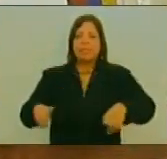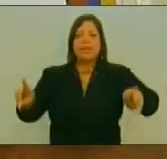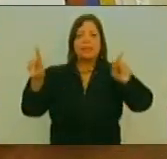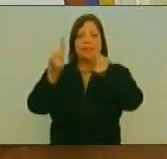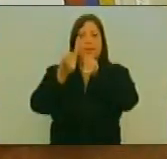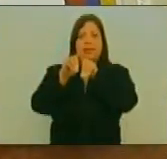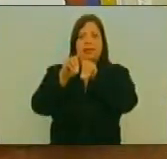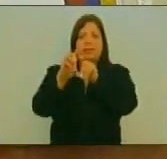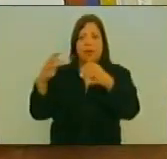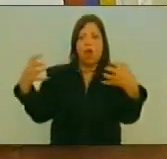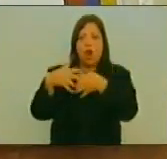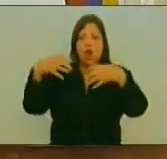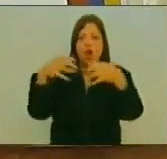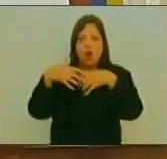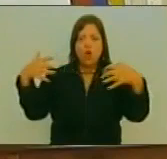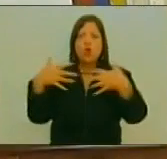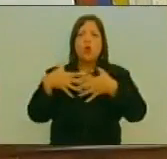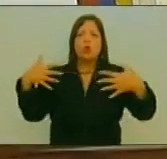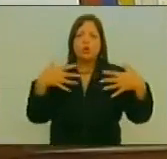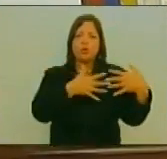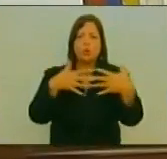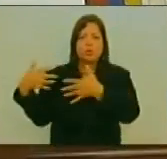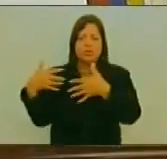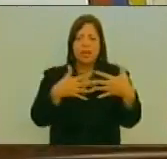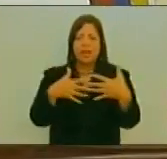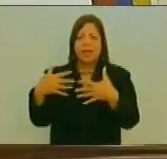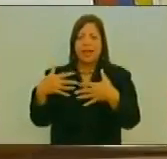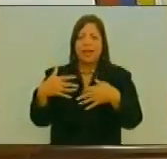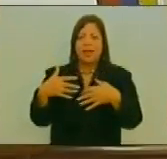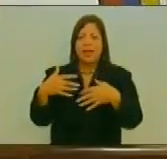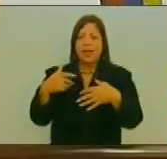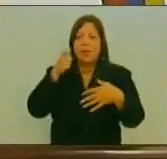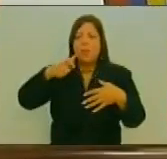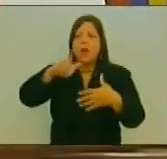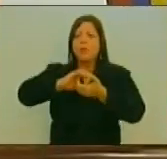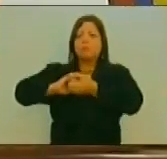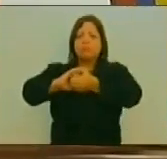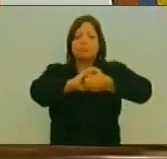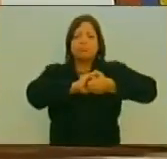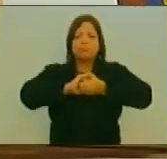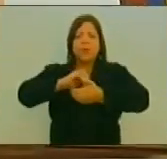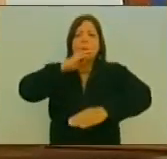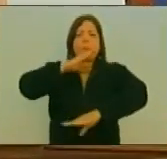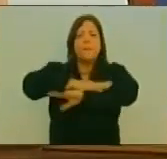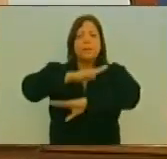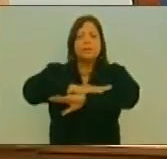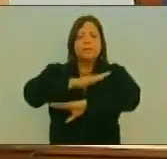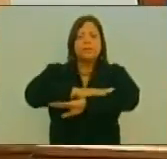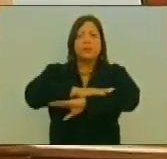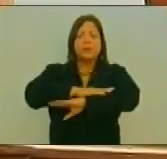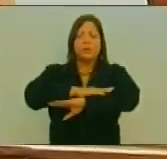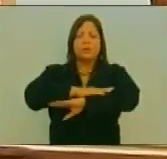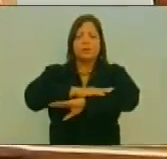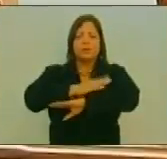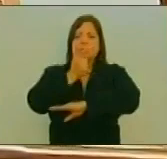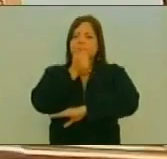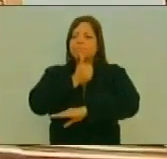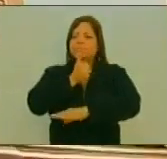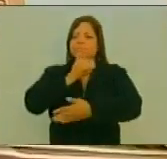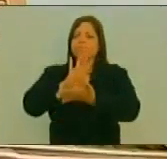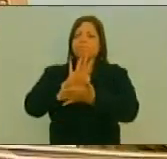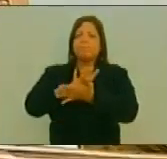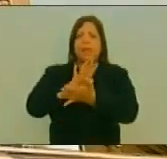De lucha Que ha dado Ejemplo De ser un pueblo Solidario Pacífico Y no solamente